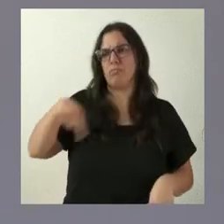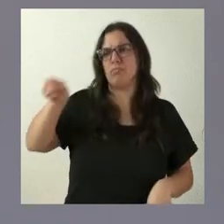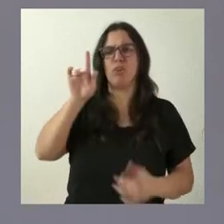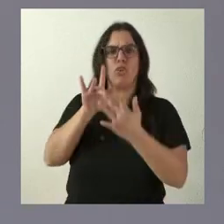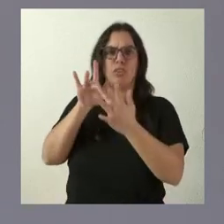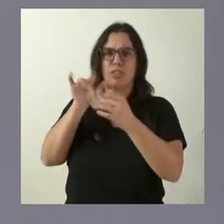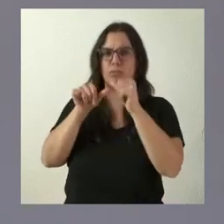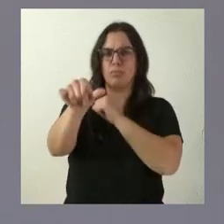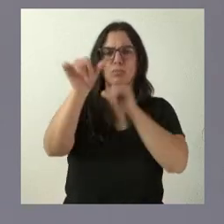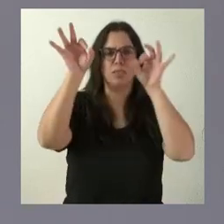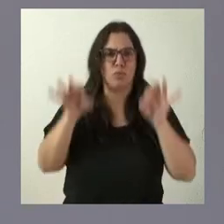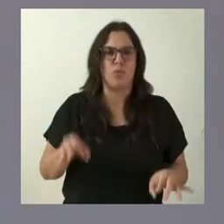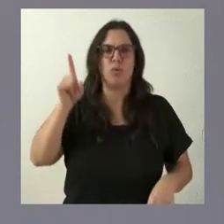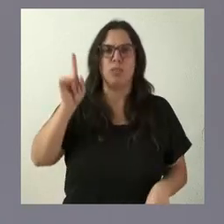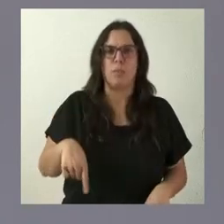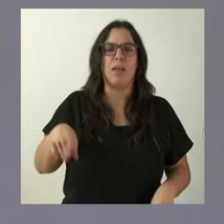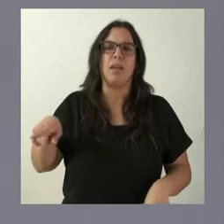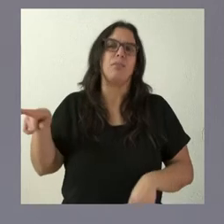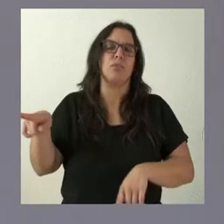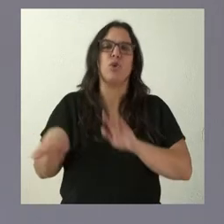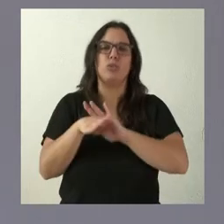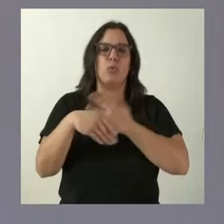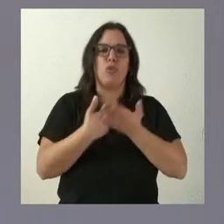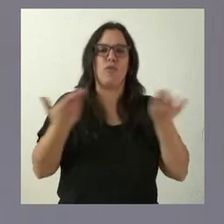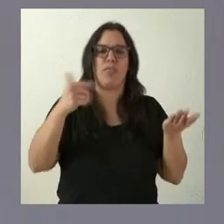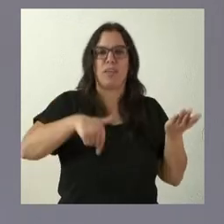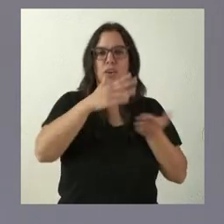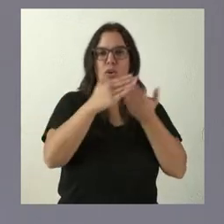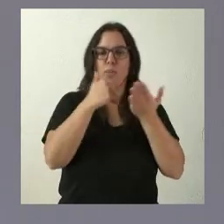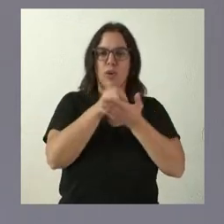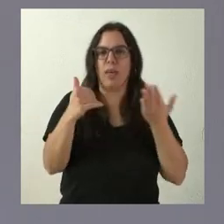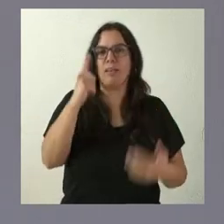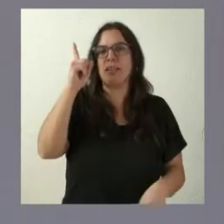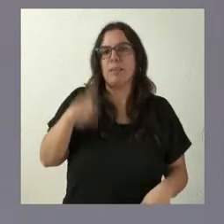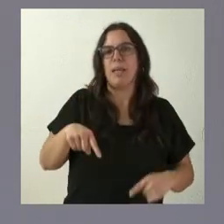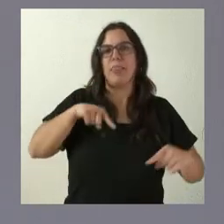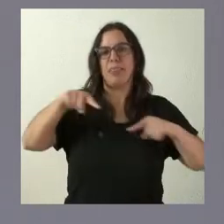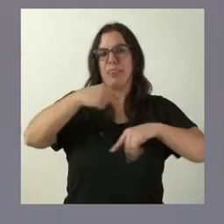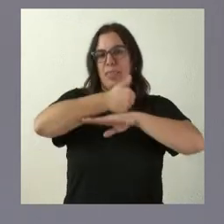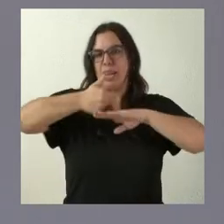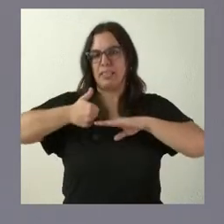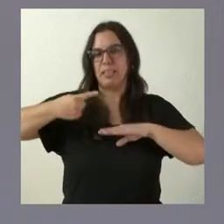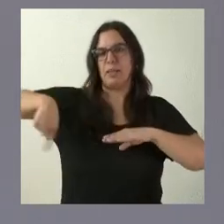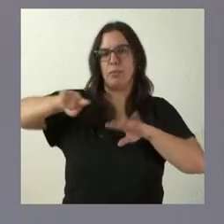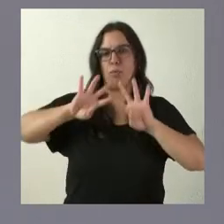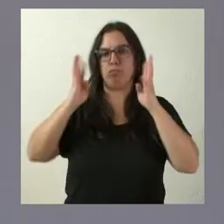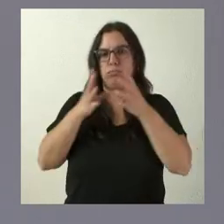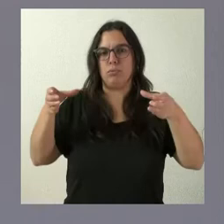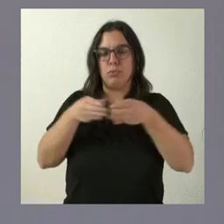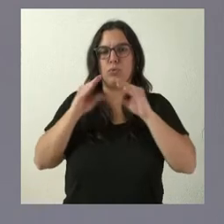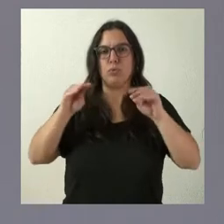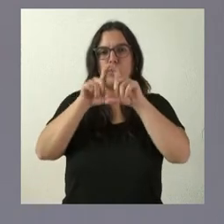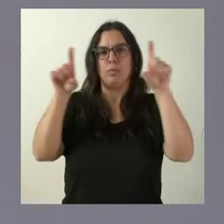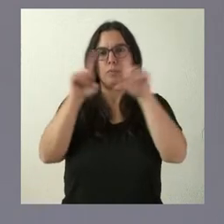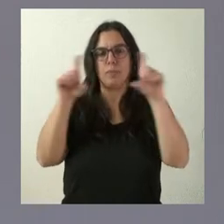relación en el futuro y se irá confiando en nuestra comunidad autónoma y también los directivos de Switch Mobility, pues tienen